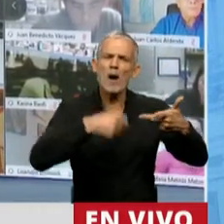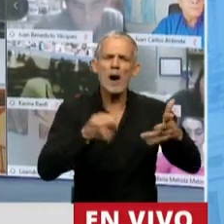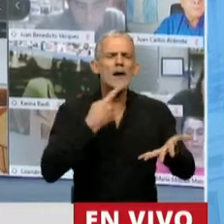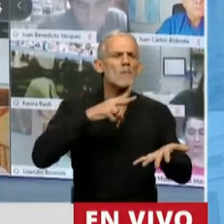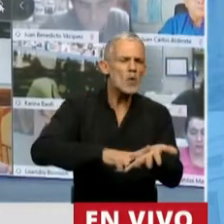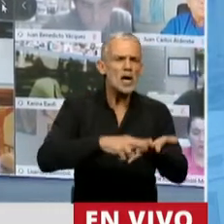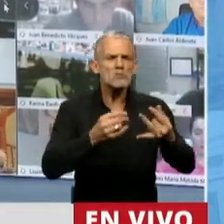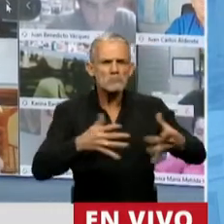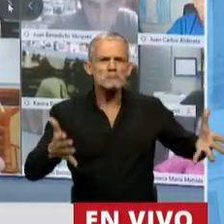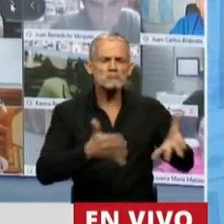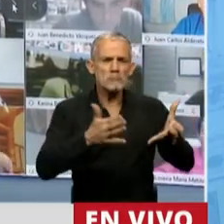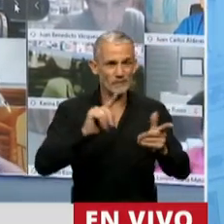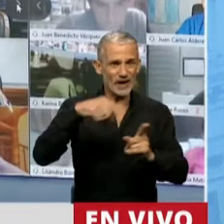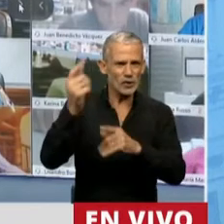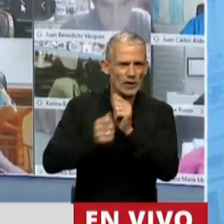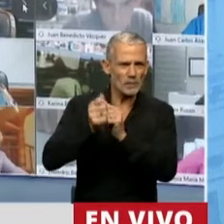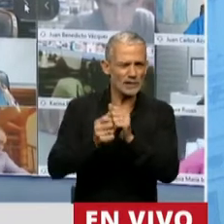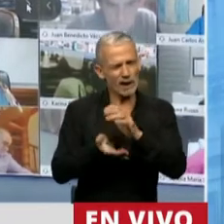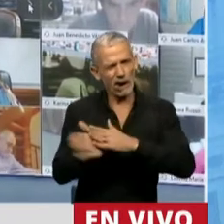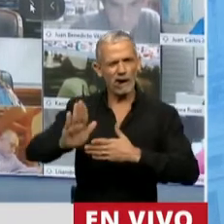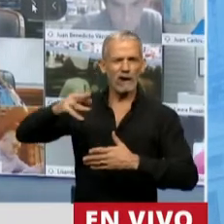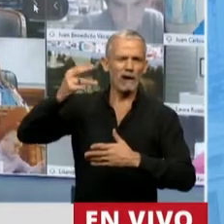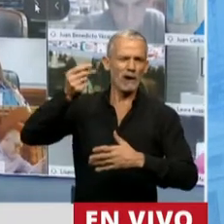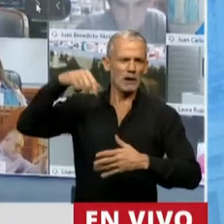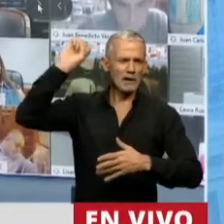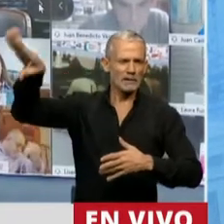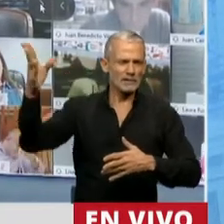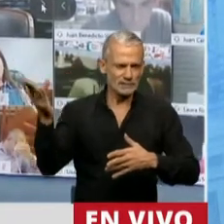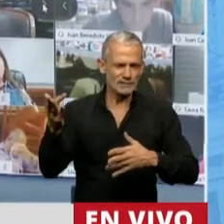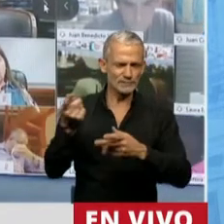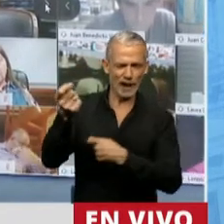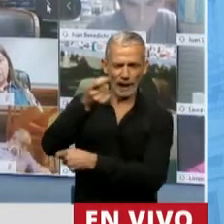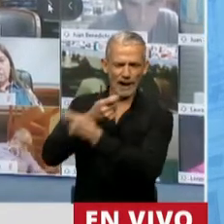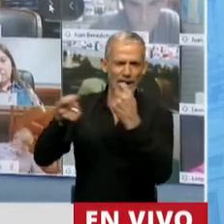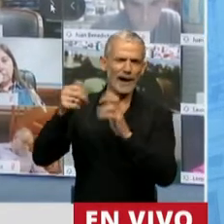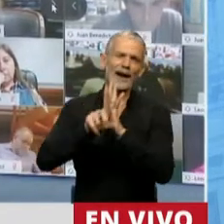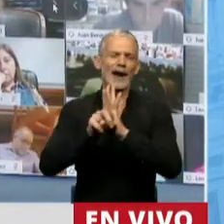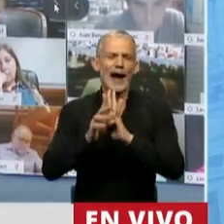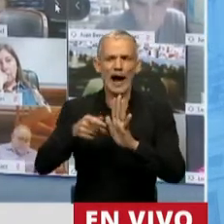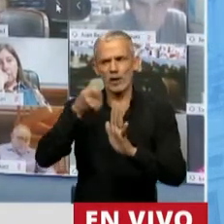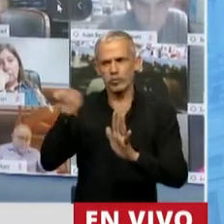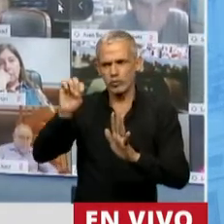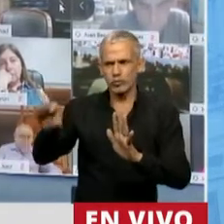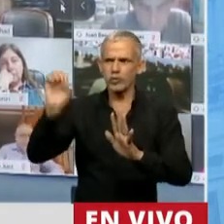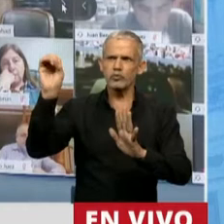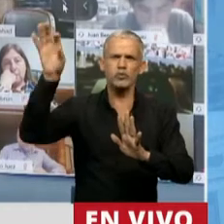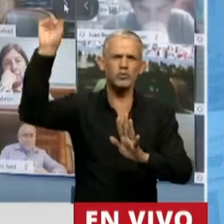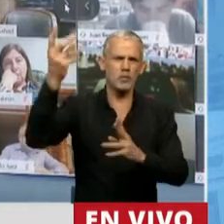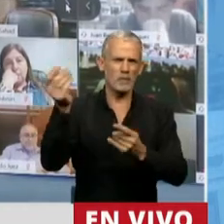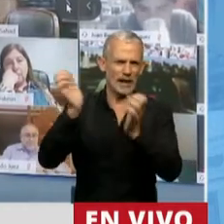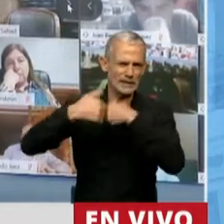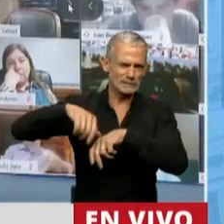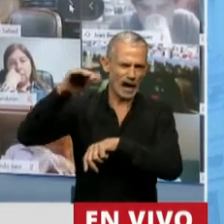al desarrollo del país. Y aquellas otras empresas que, por medio de intríngules legales y contables, se